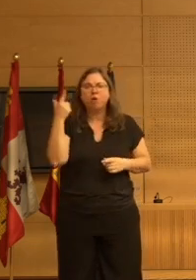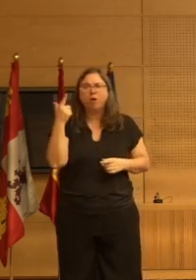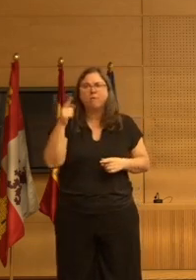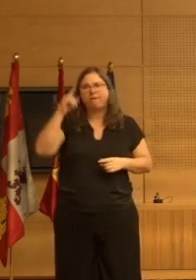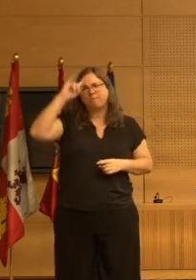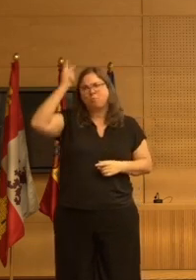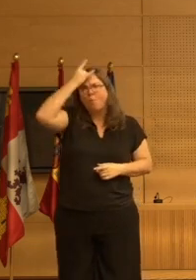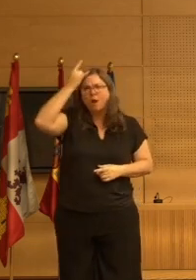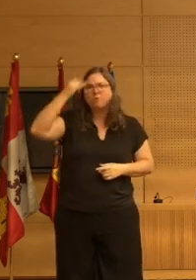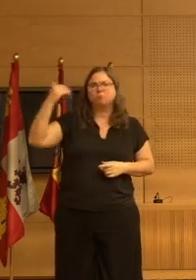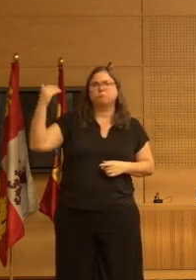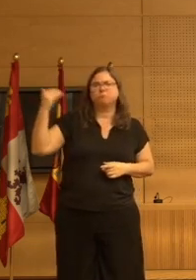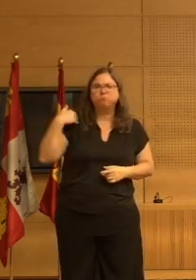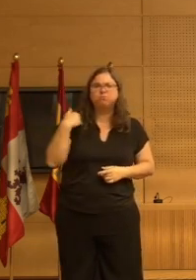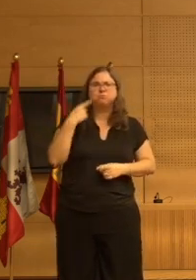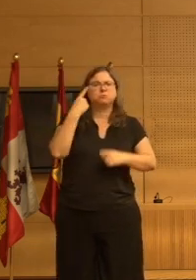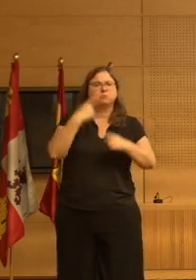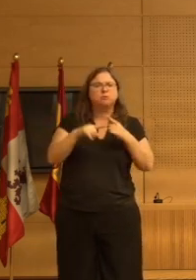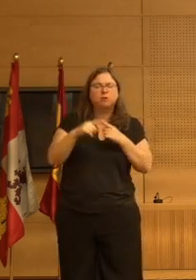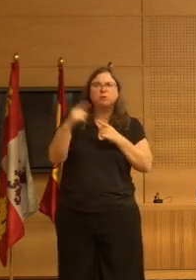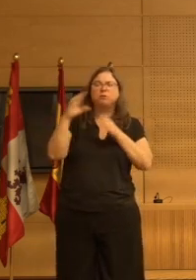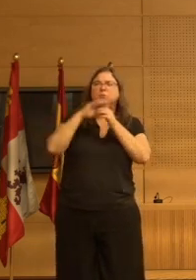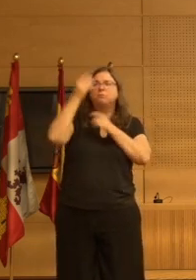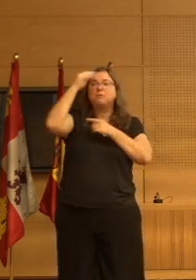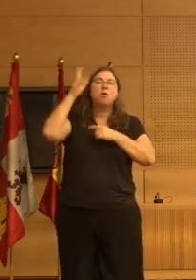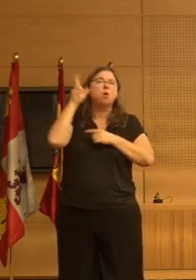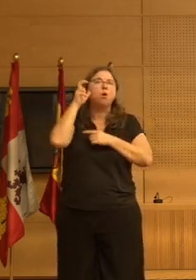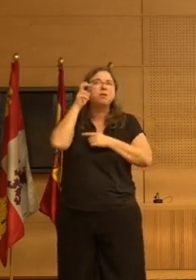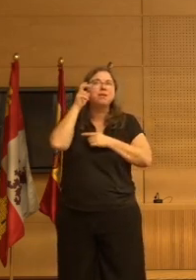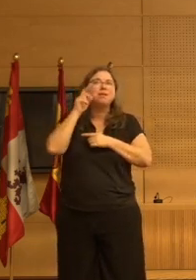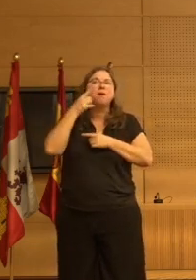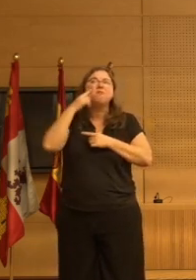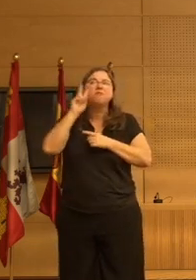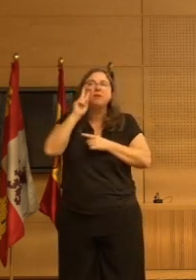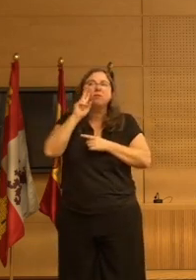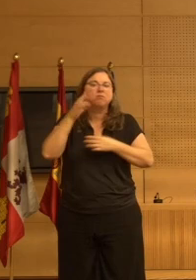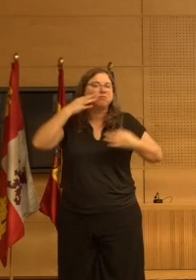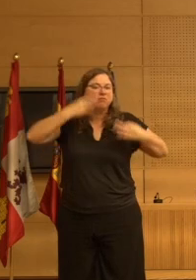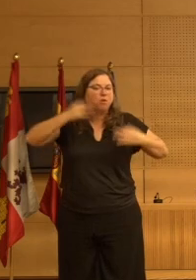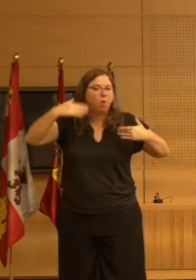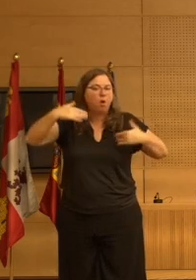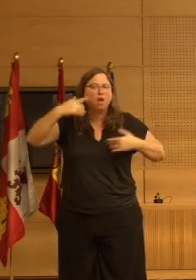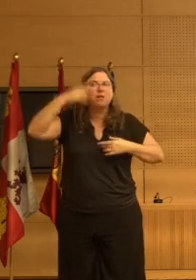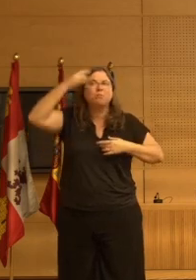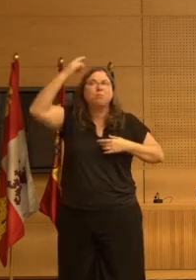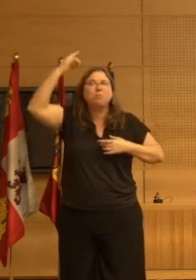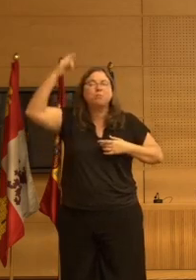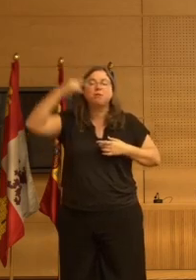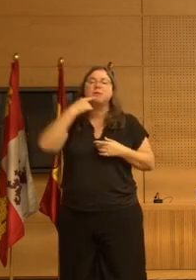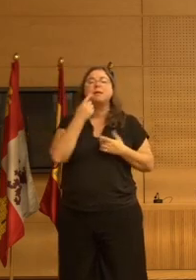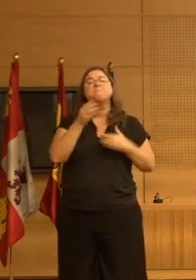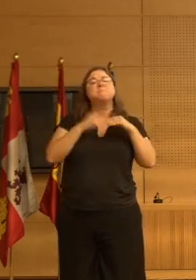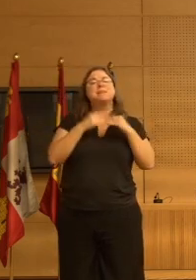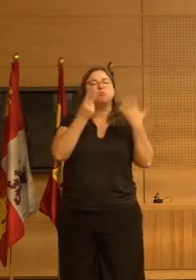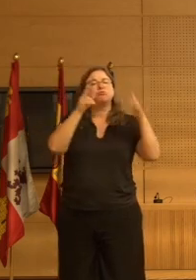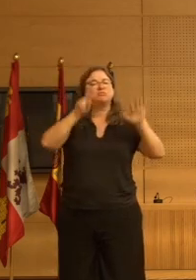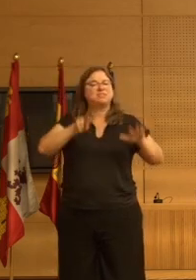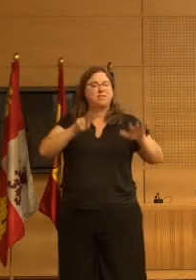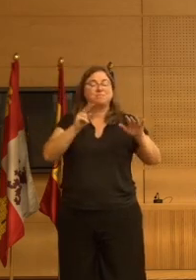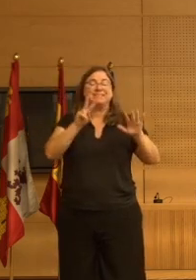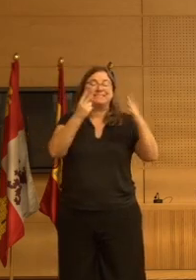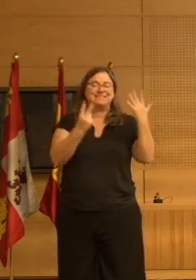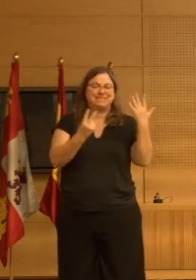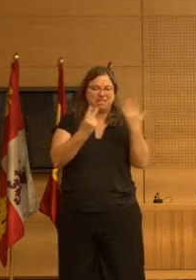infidelidad o percepciones visuales auditivas o de otro tipo falsas persistentes durante al menos siete días aquí se reduce el tiempo